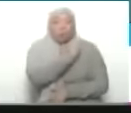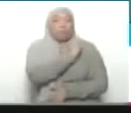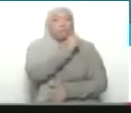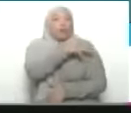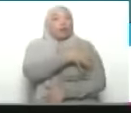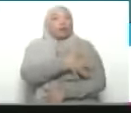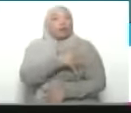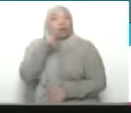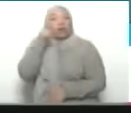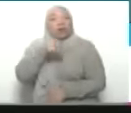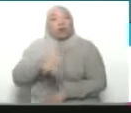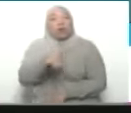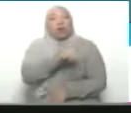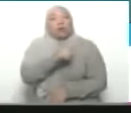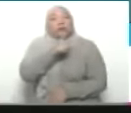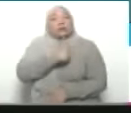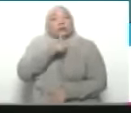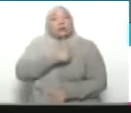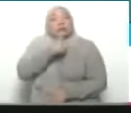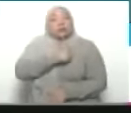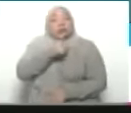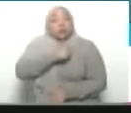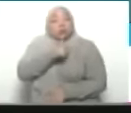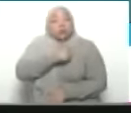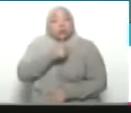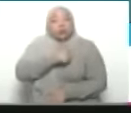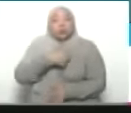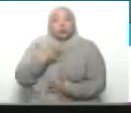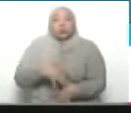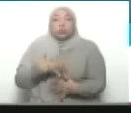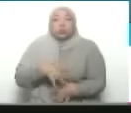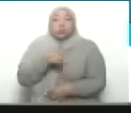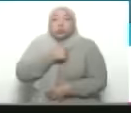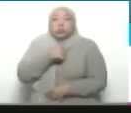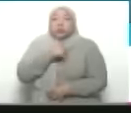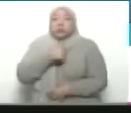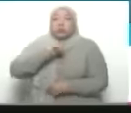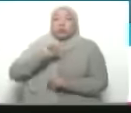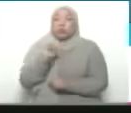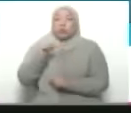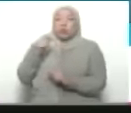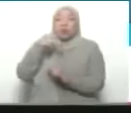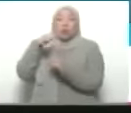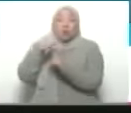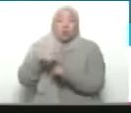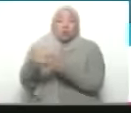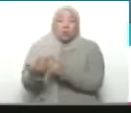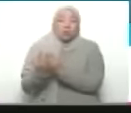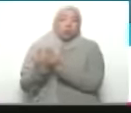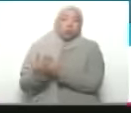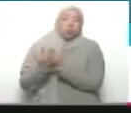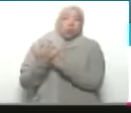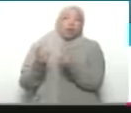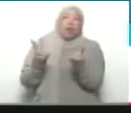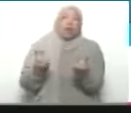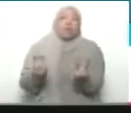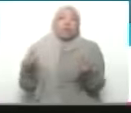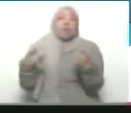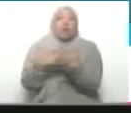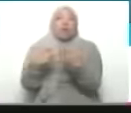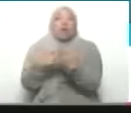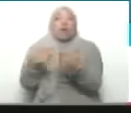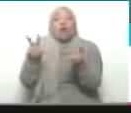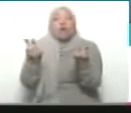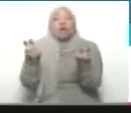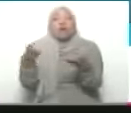ha aguantado una razia? ¿Ha sido sometido a lo que hoy se considera un nuevo apartheid?